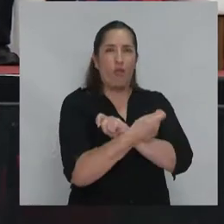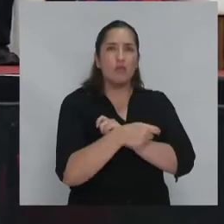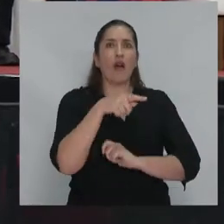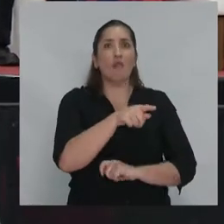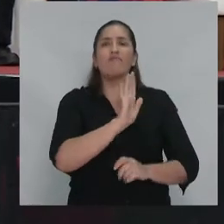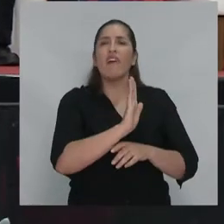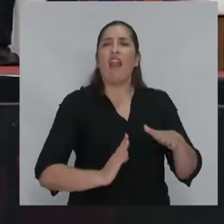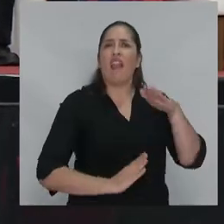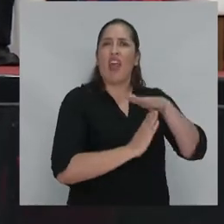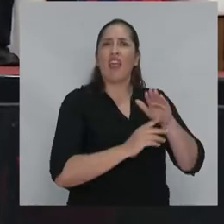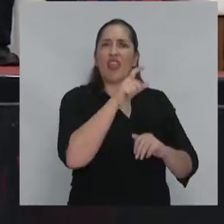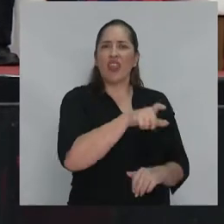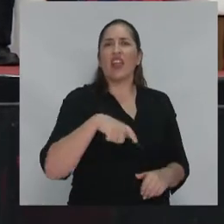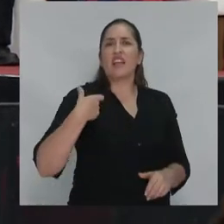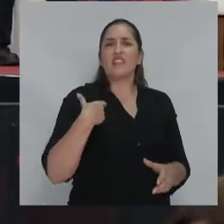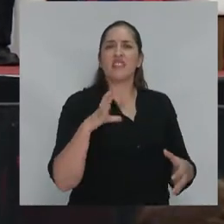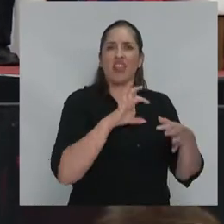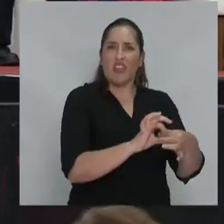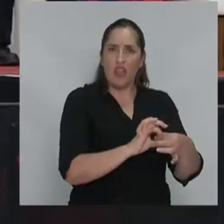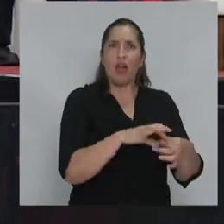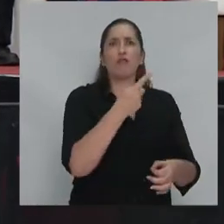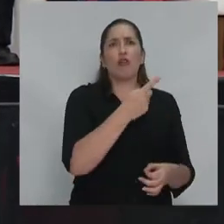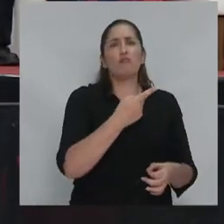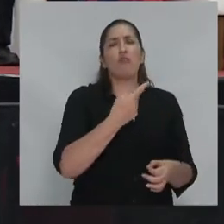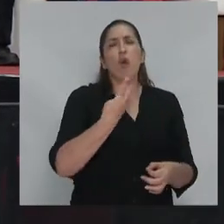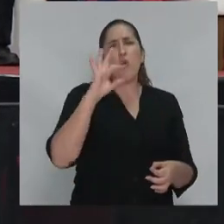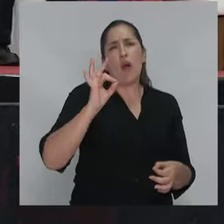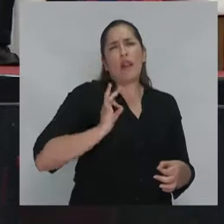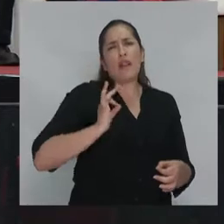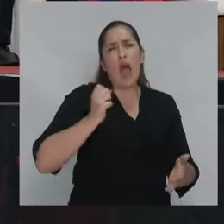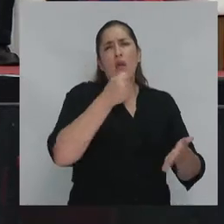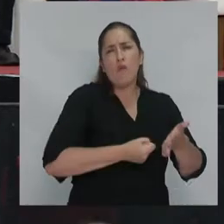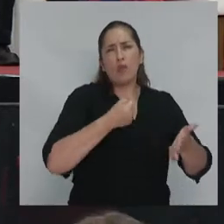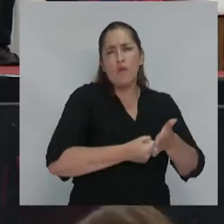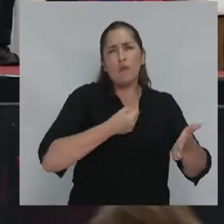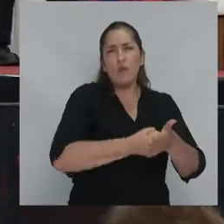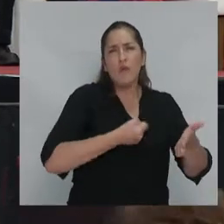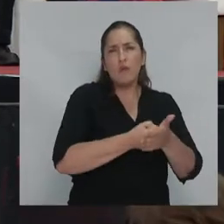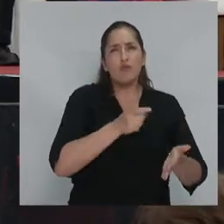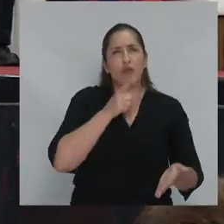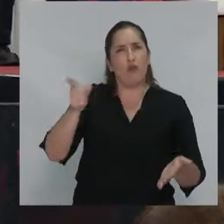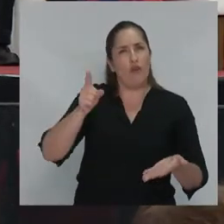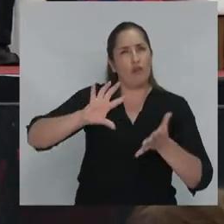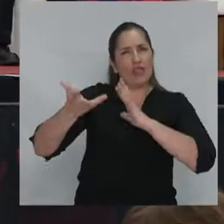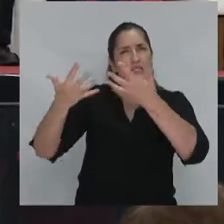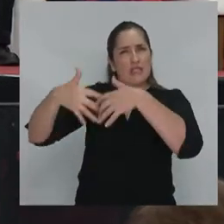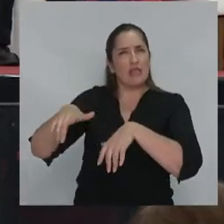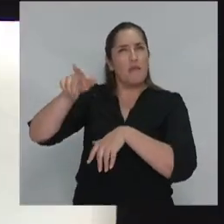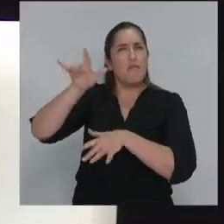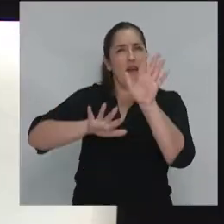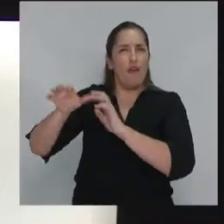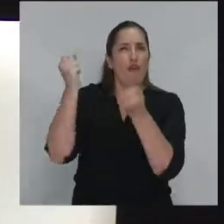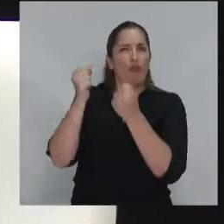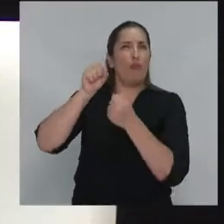sindical de Estados Unidos, tiene más de 40 años de lucha contra el neoliberalismo en Estados